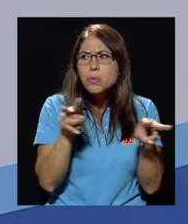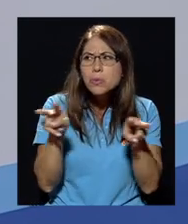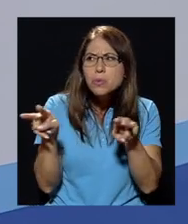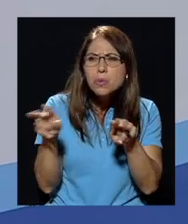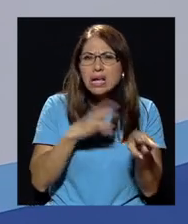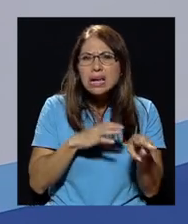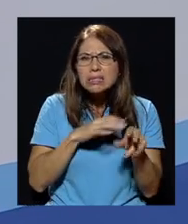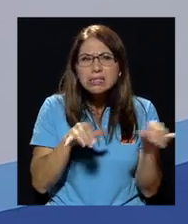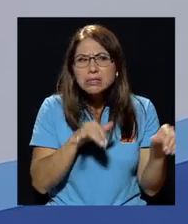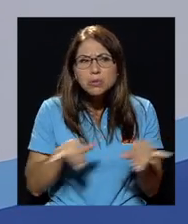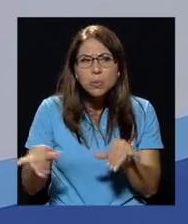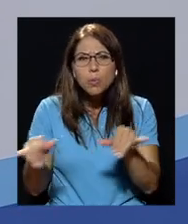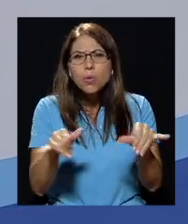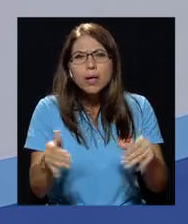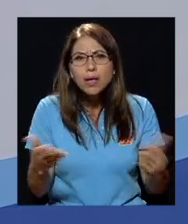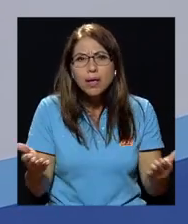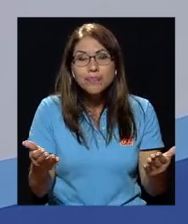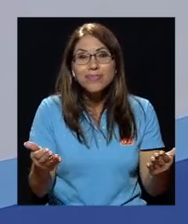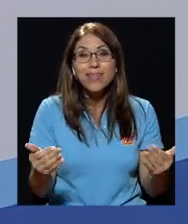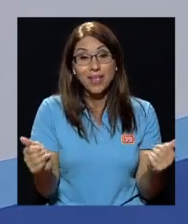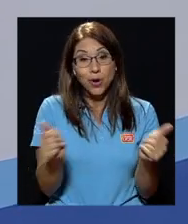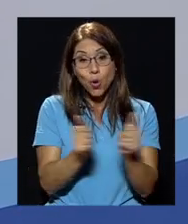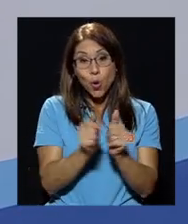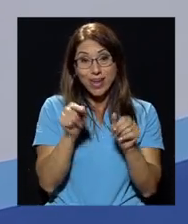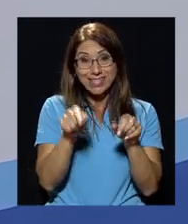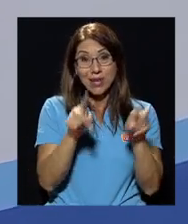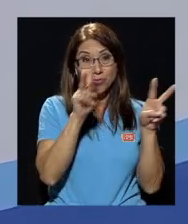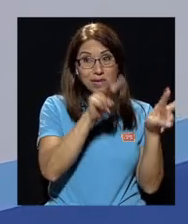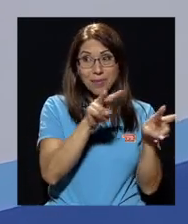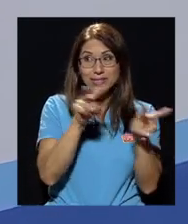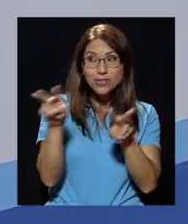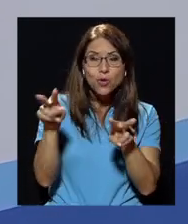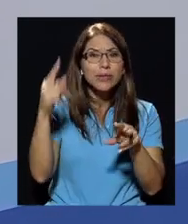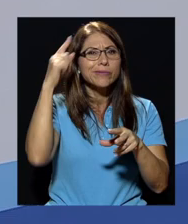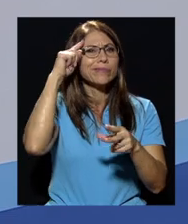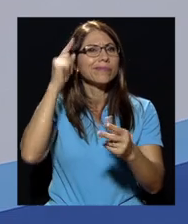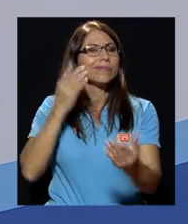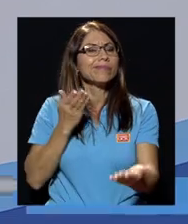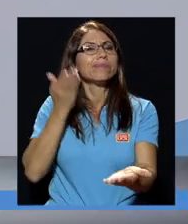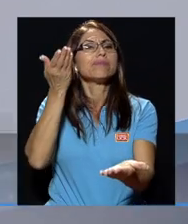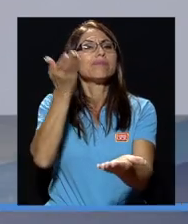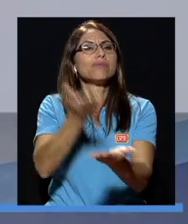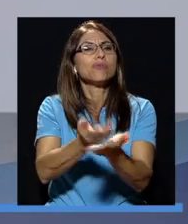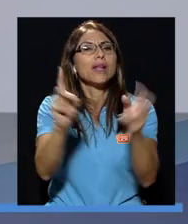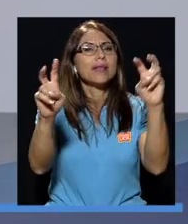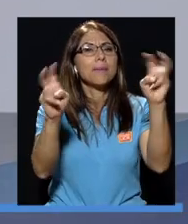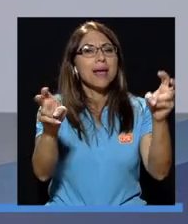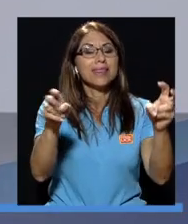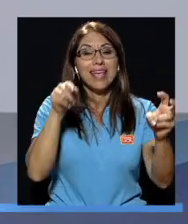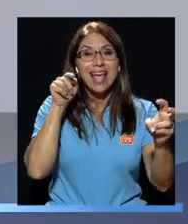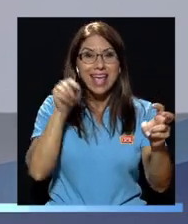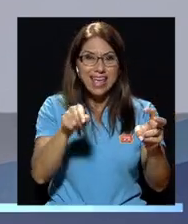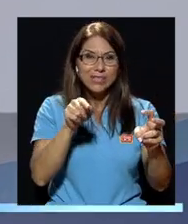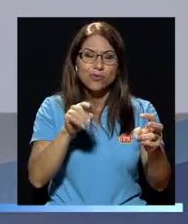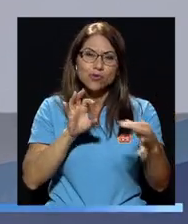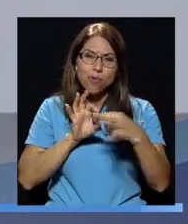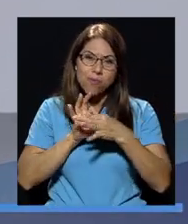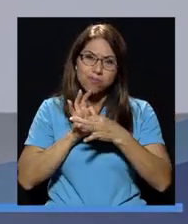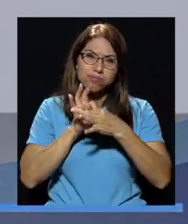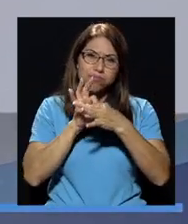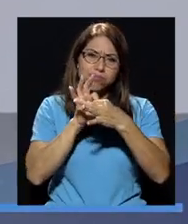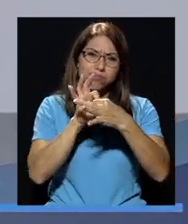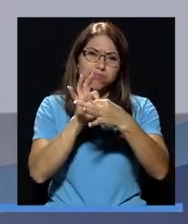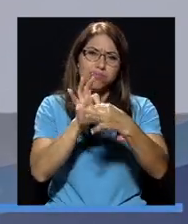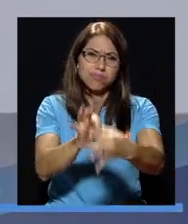a la observación se plantea una temática. Esa temática es el hilo y es el punto central del calendario